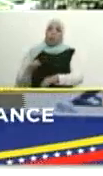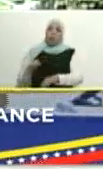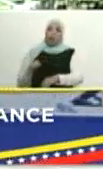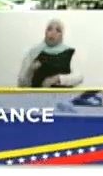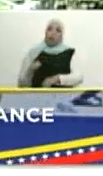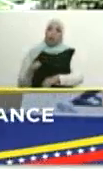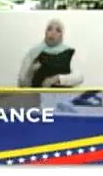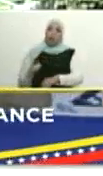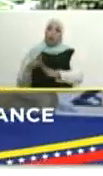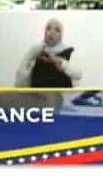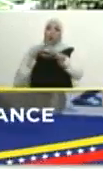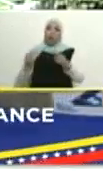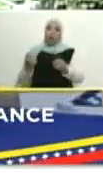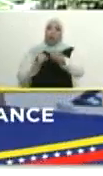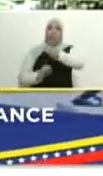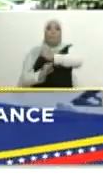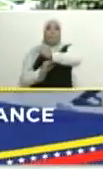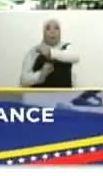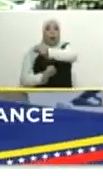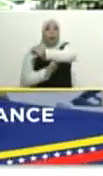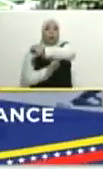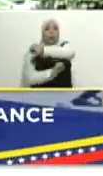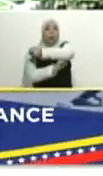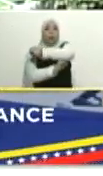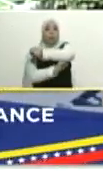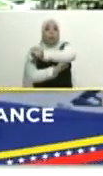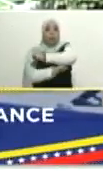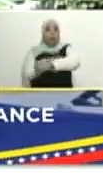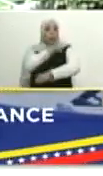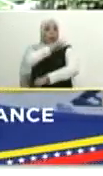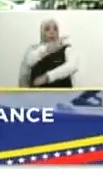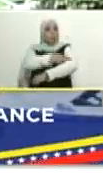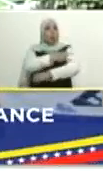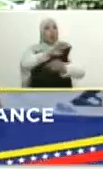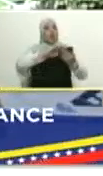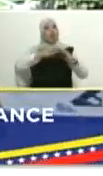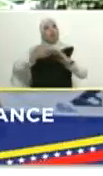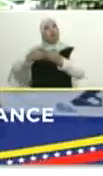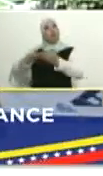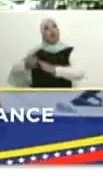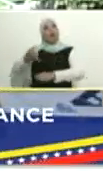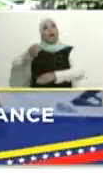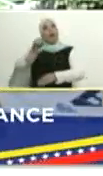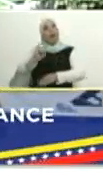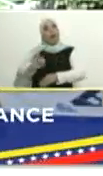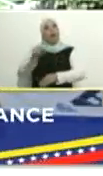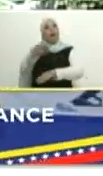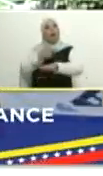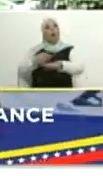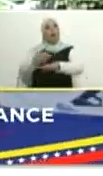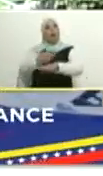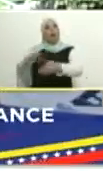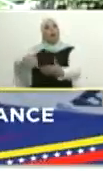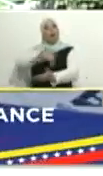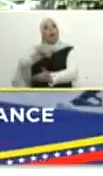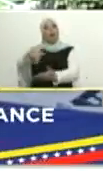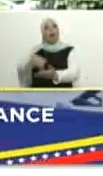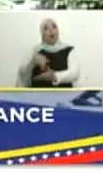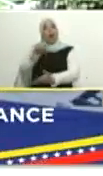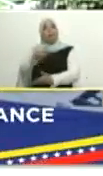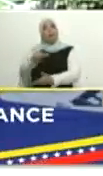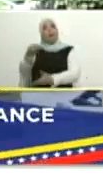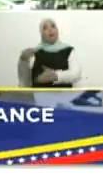de los sectores de base, del poder popular, del gobierno nacional, integrando, no